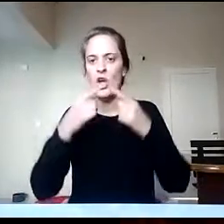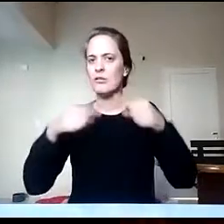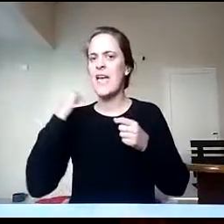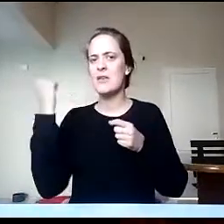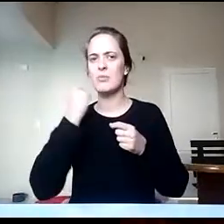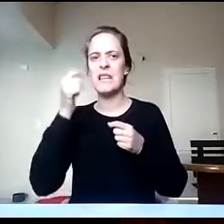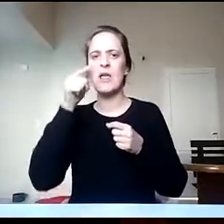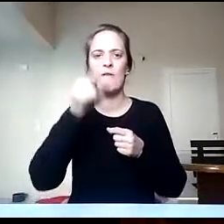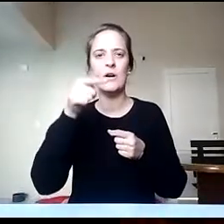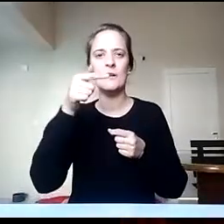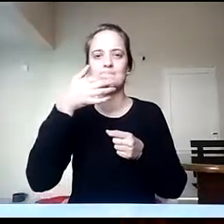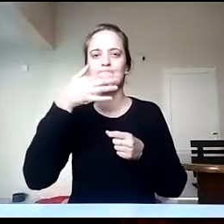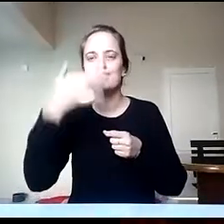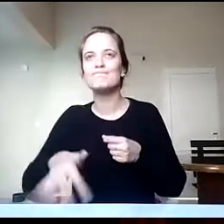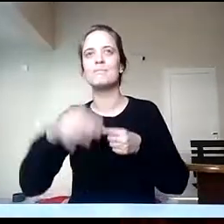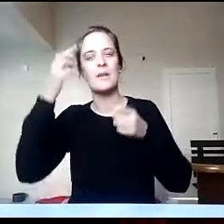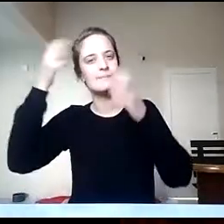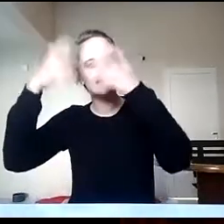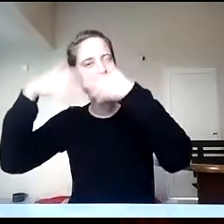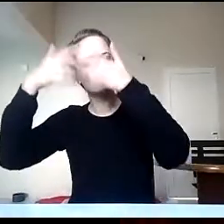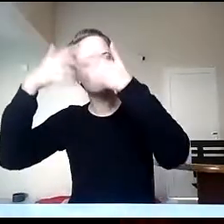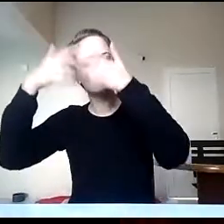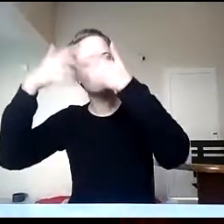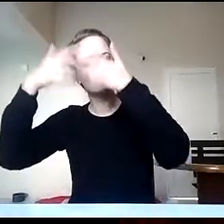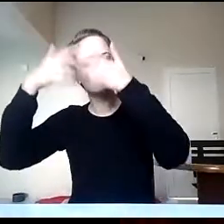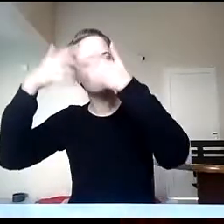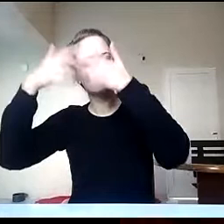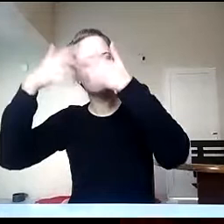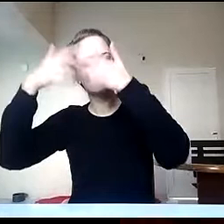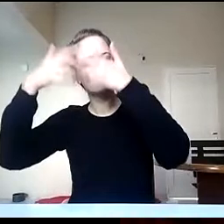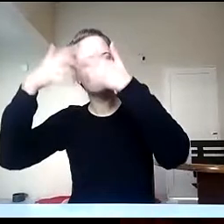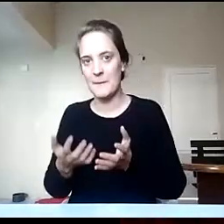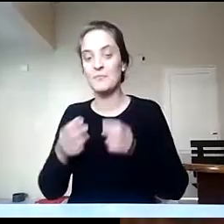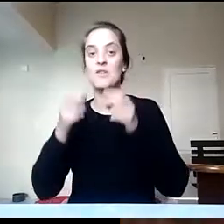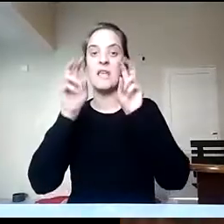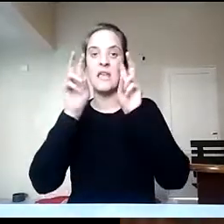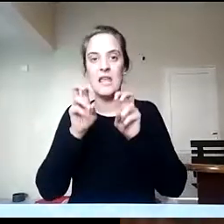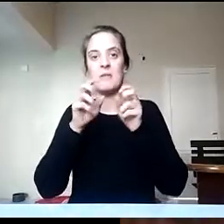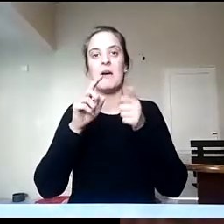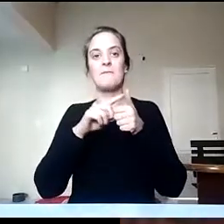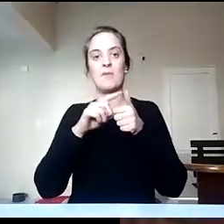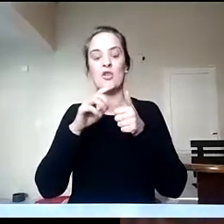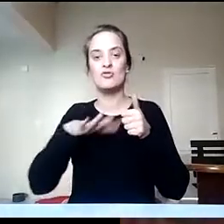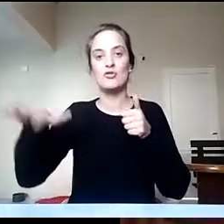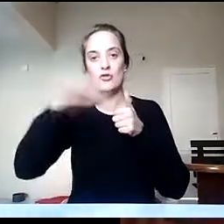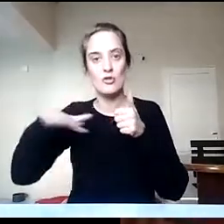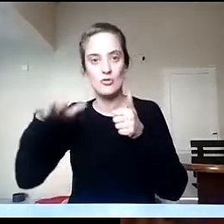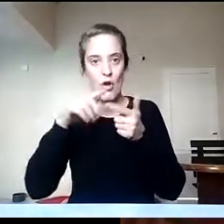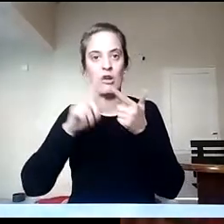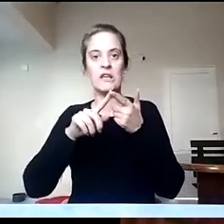geografía a través de conocimientos de economía, de sociología, otras ciencias